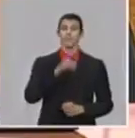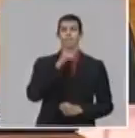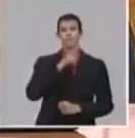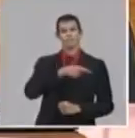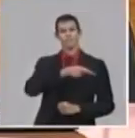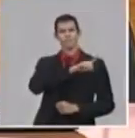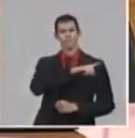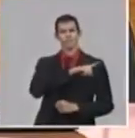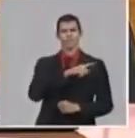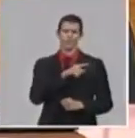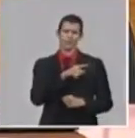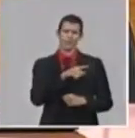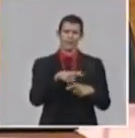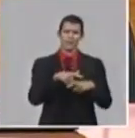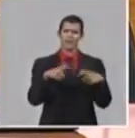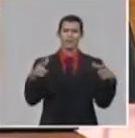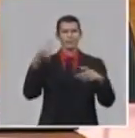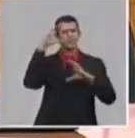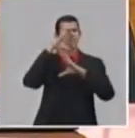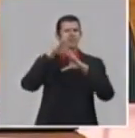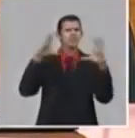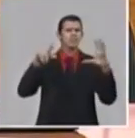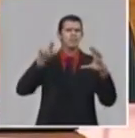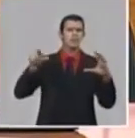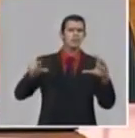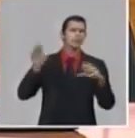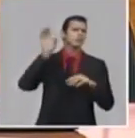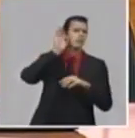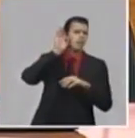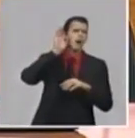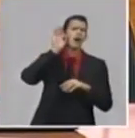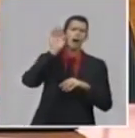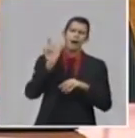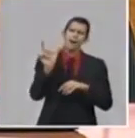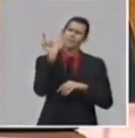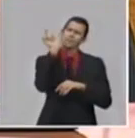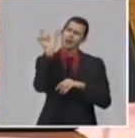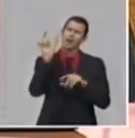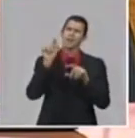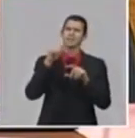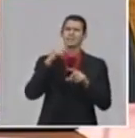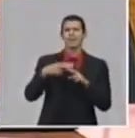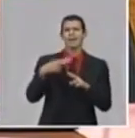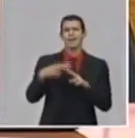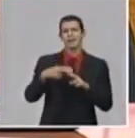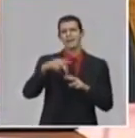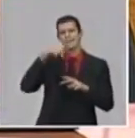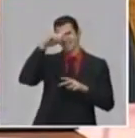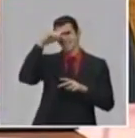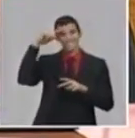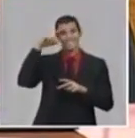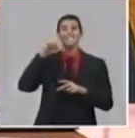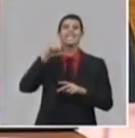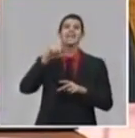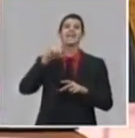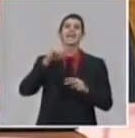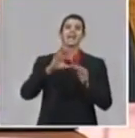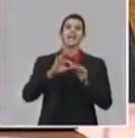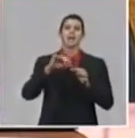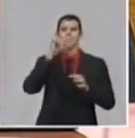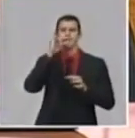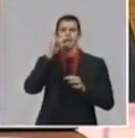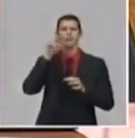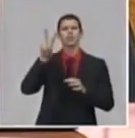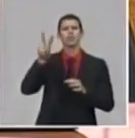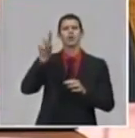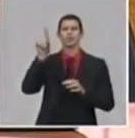el 6GB258, otro término que transmite esperanza en medio, del desafío que es para la